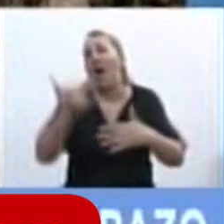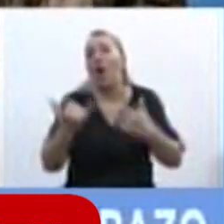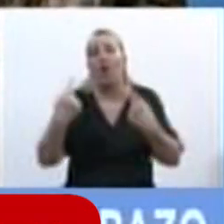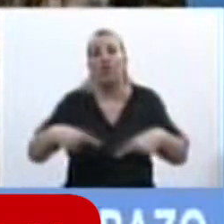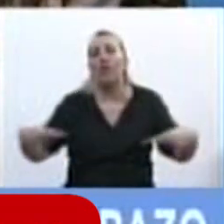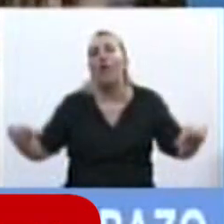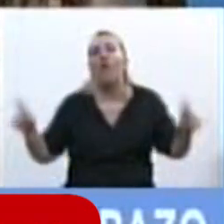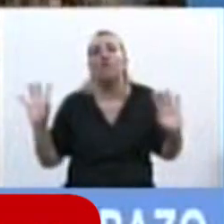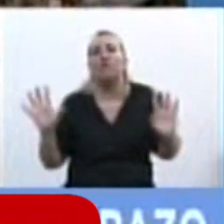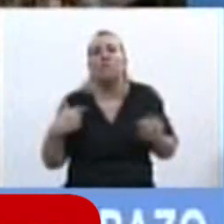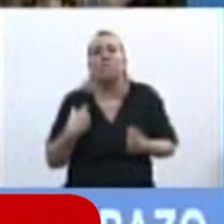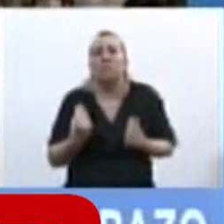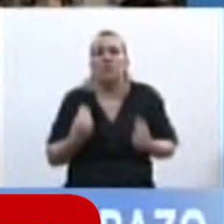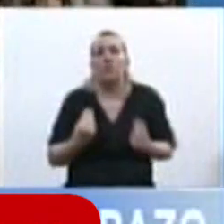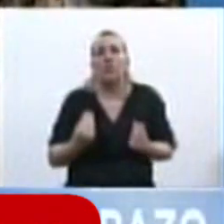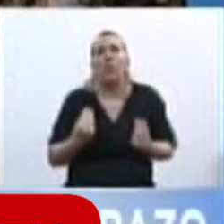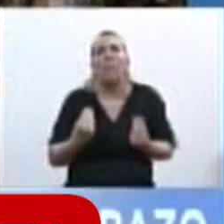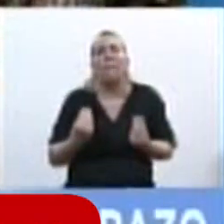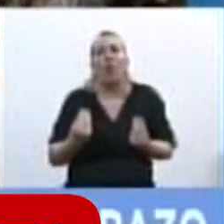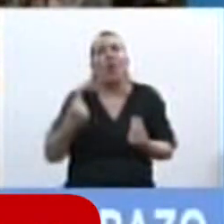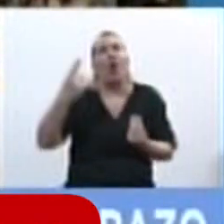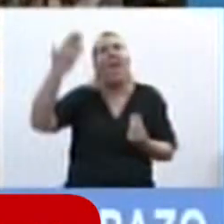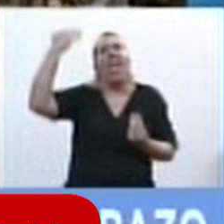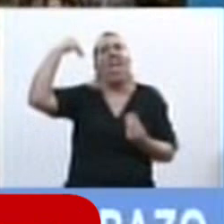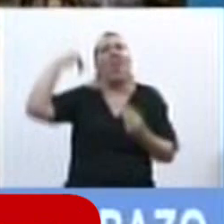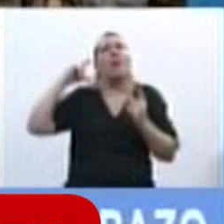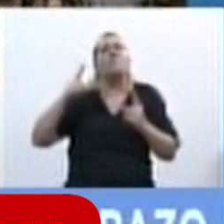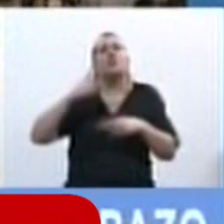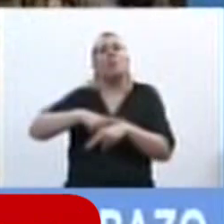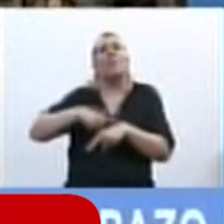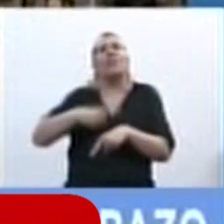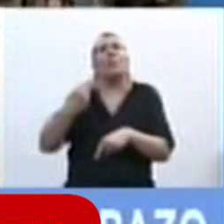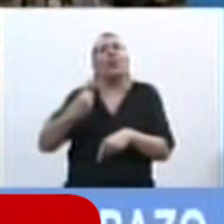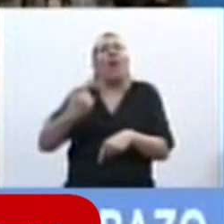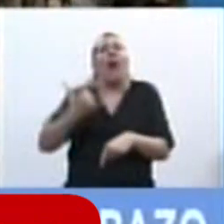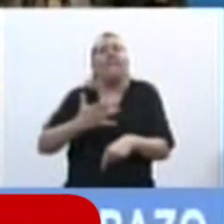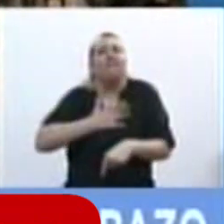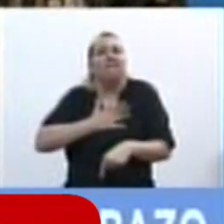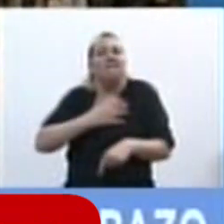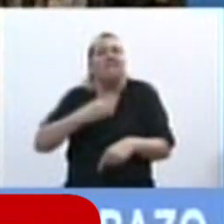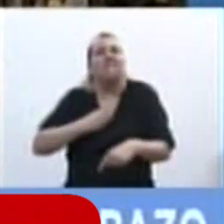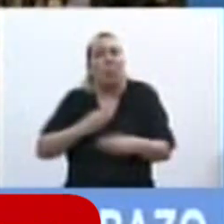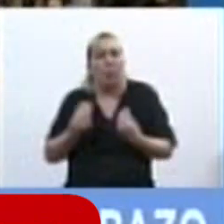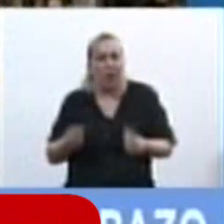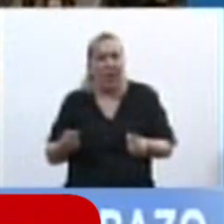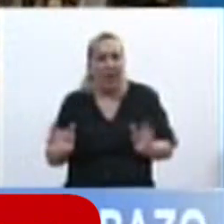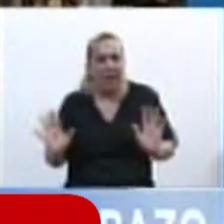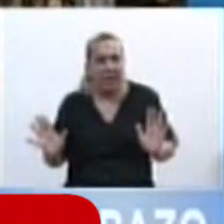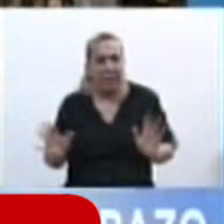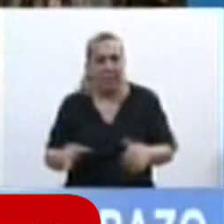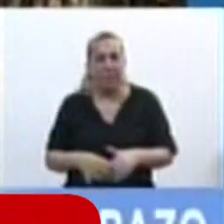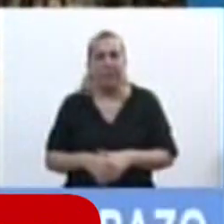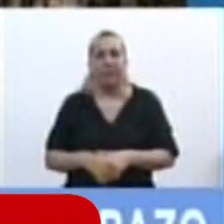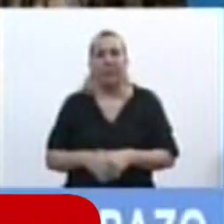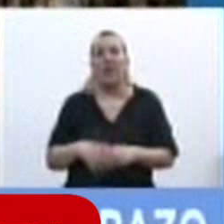que uno nos explica por qué en ese momento tuvo ese apasionamiento. Como se dijo, ¿no?